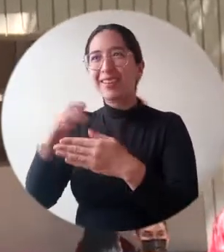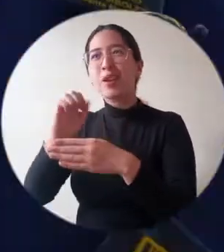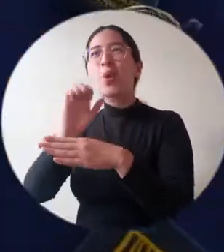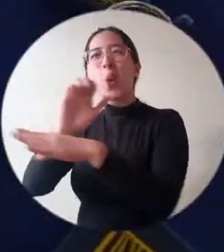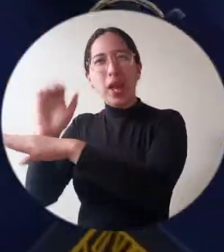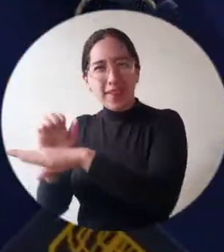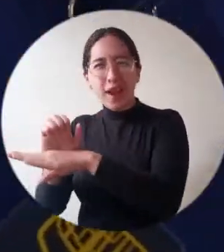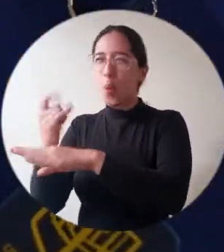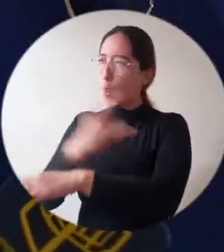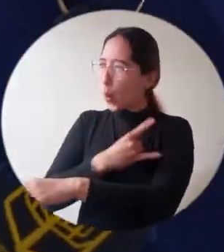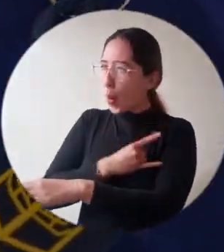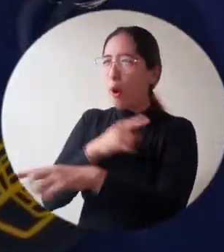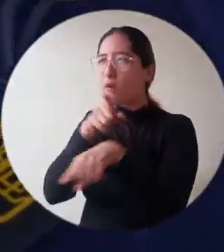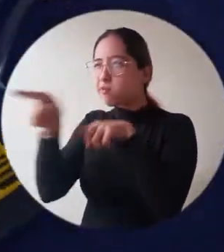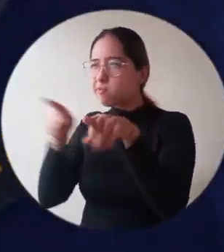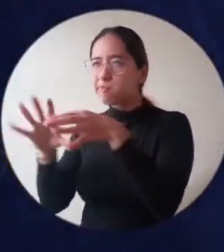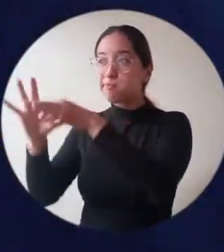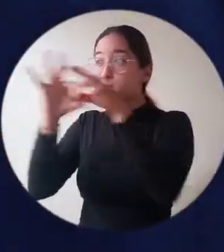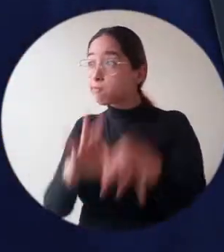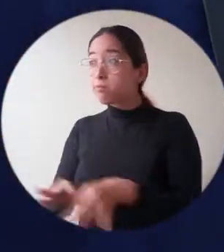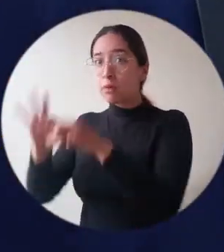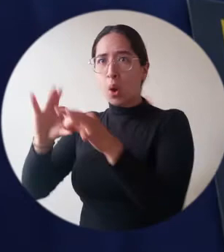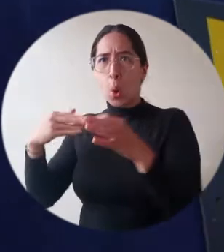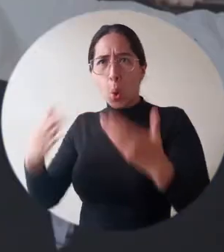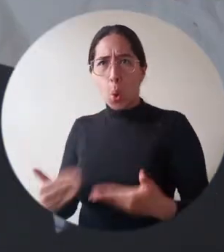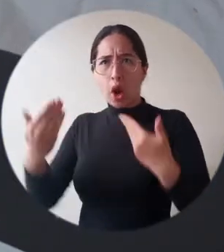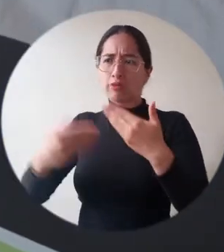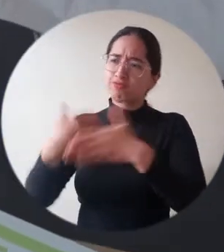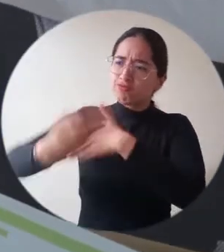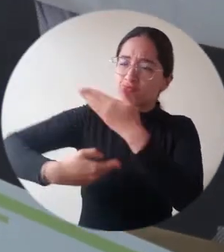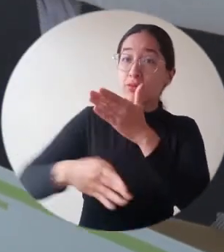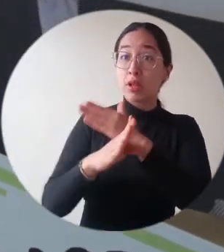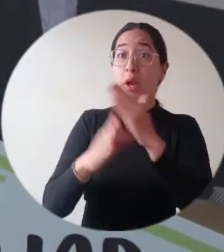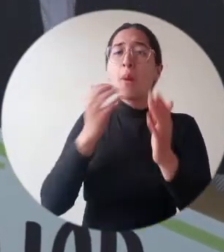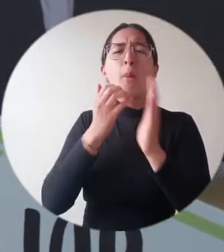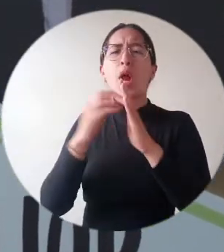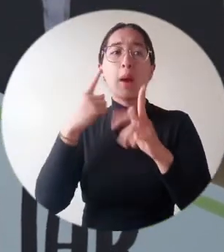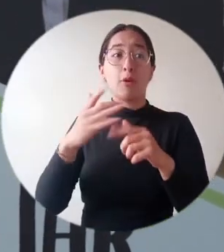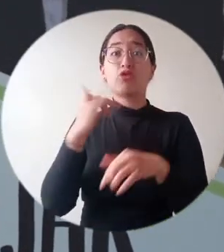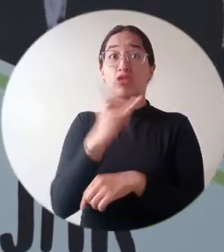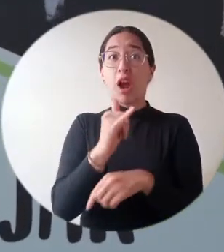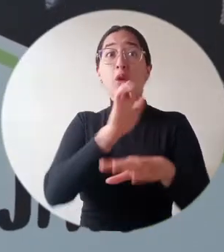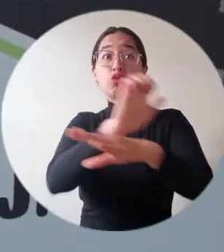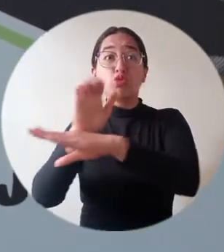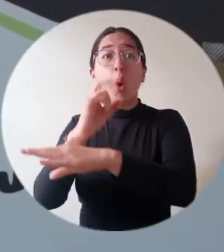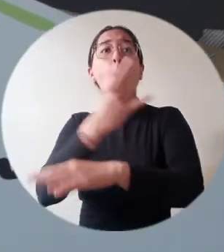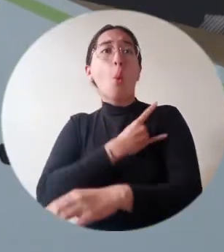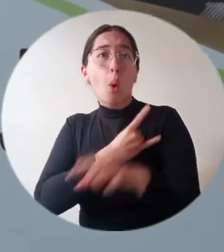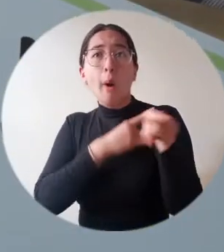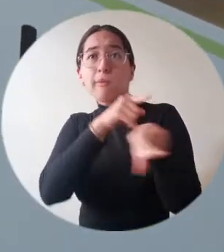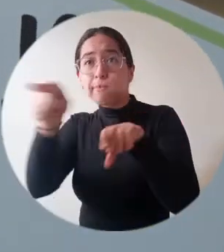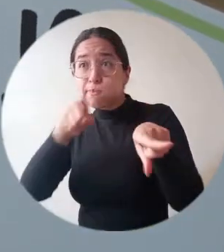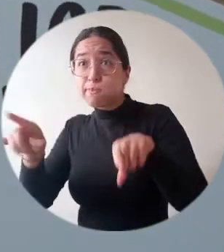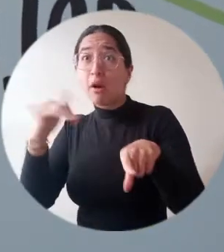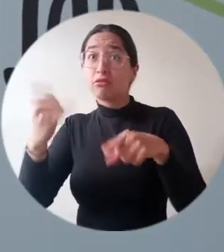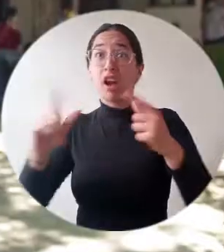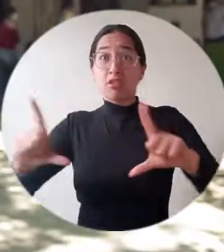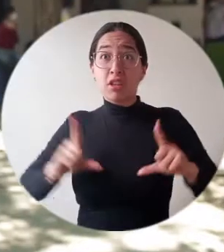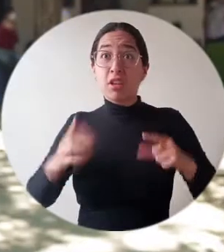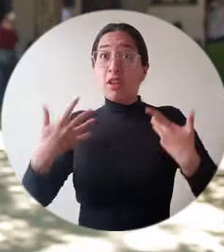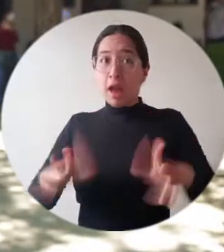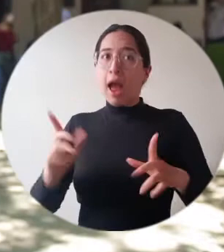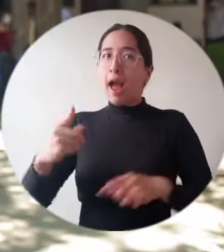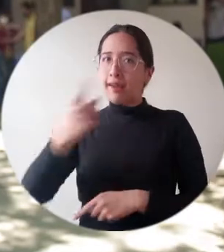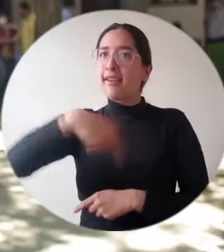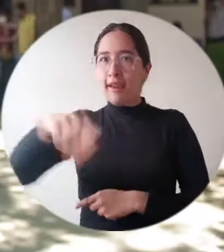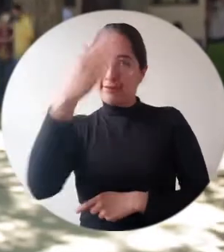universidades y que eso va a ser una oportunidad para que los graduados de todas las universidades conozcan esas vacantes. La idea de